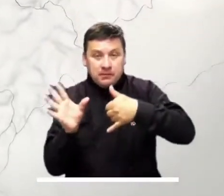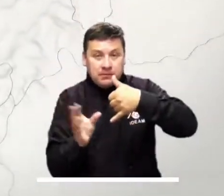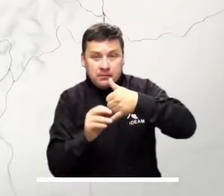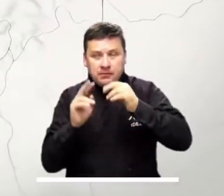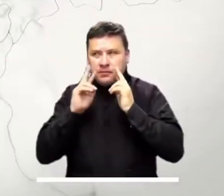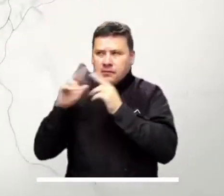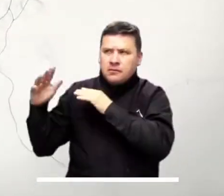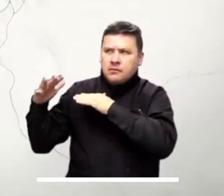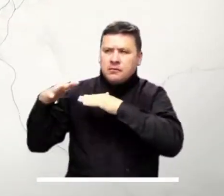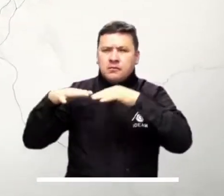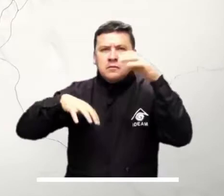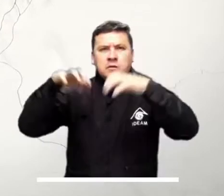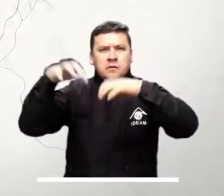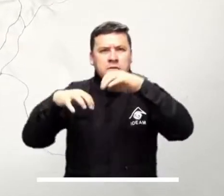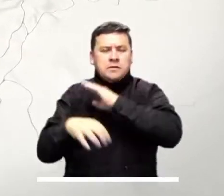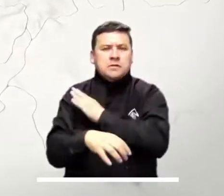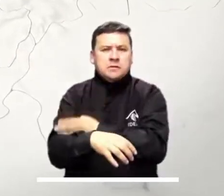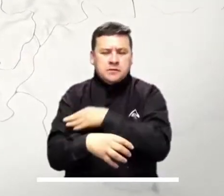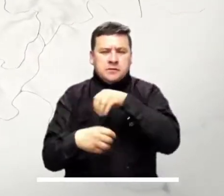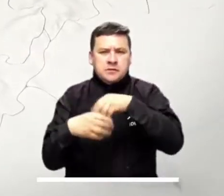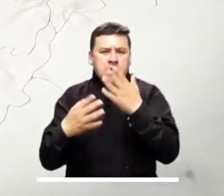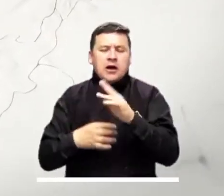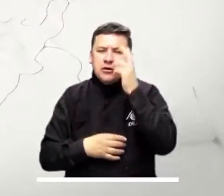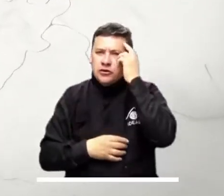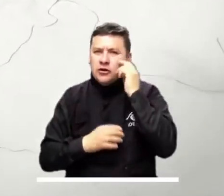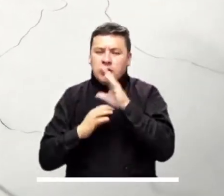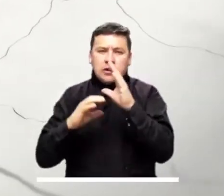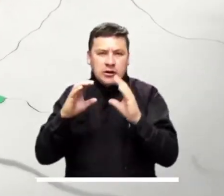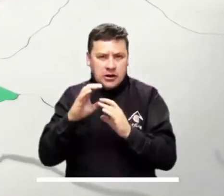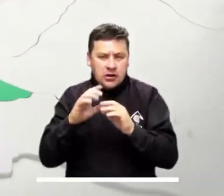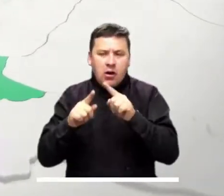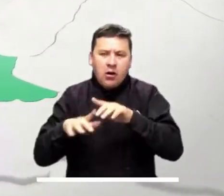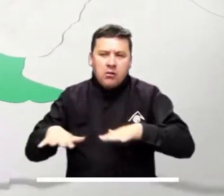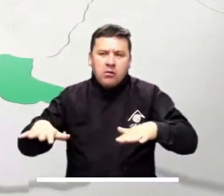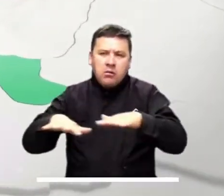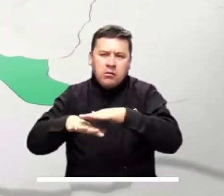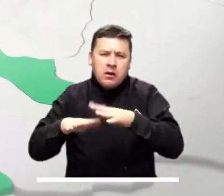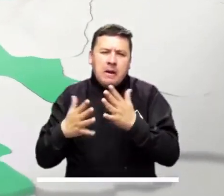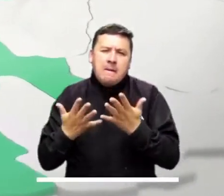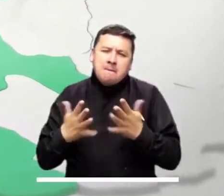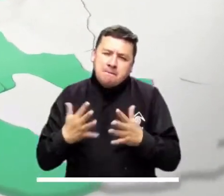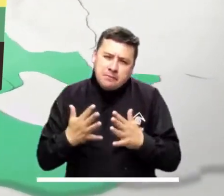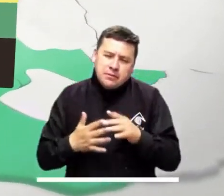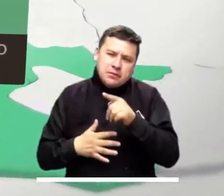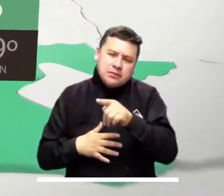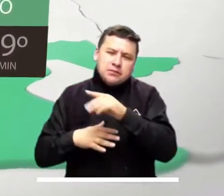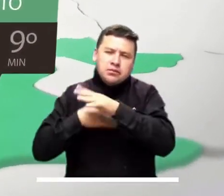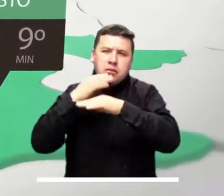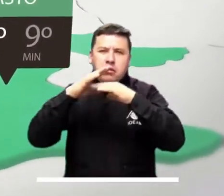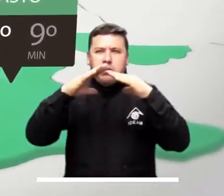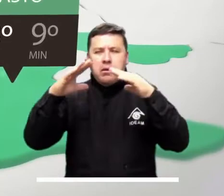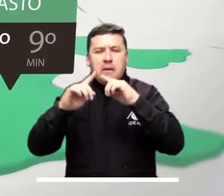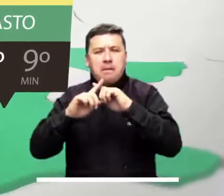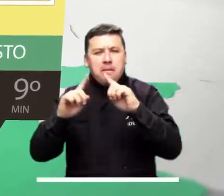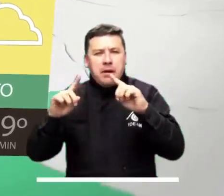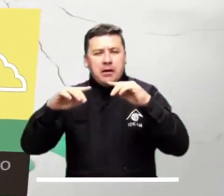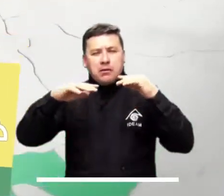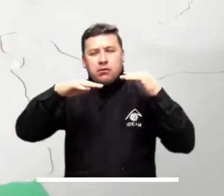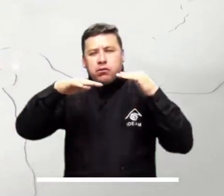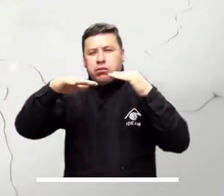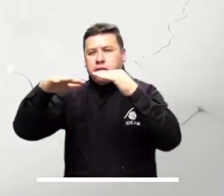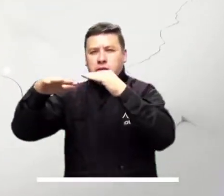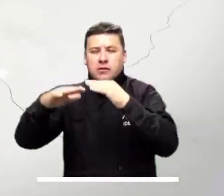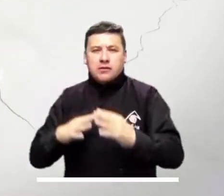distante. En el Pacífico Colombiano vendrán lluvias fuertes en Chocó y al sur de Cauca. El resto de la región aparentemente estará con